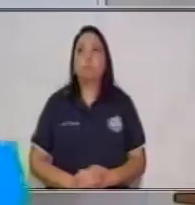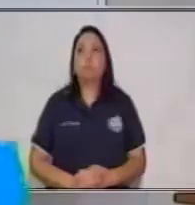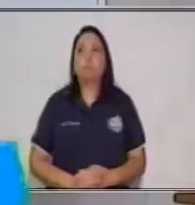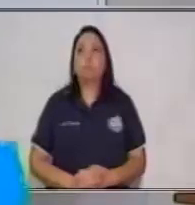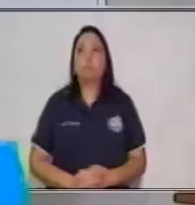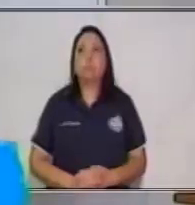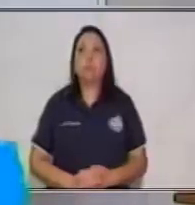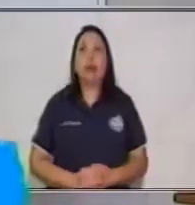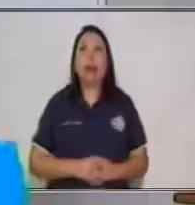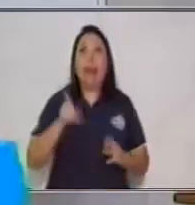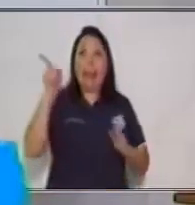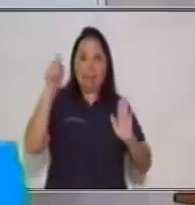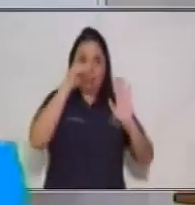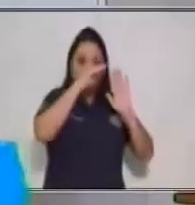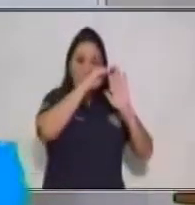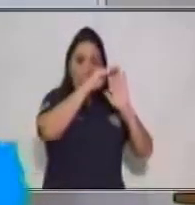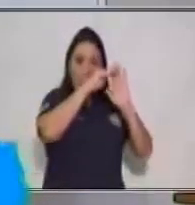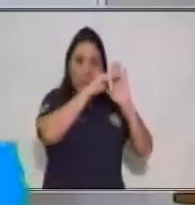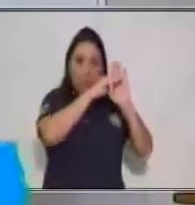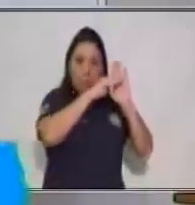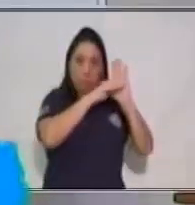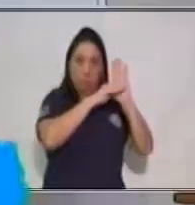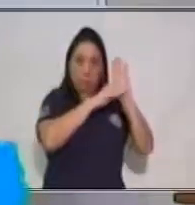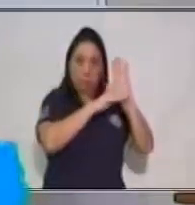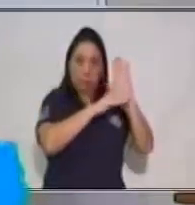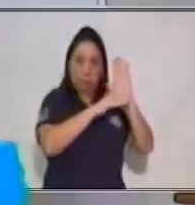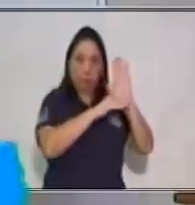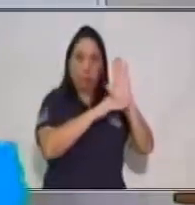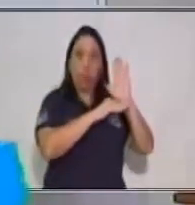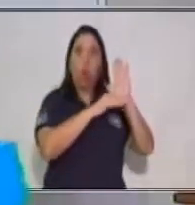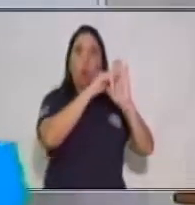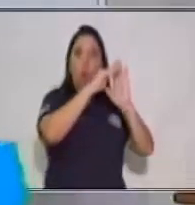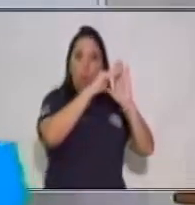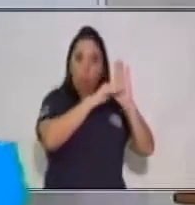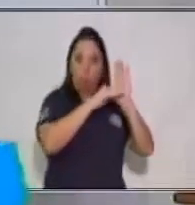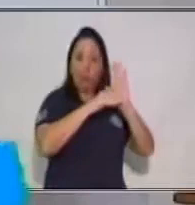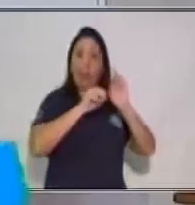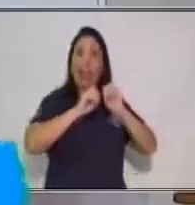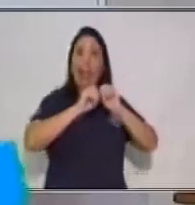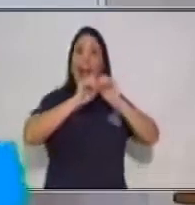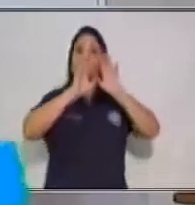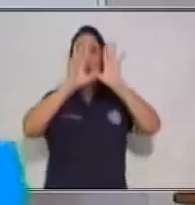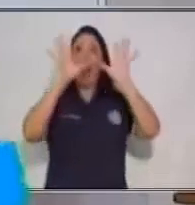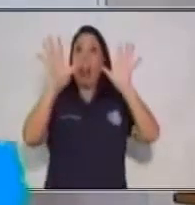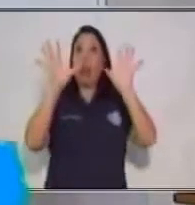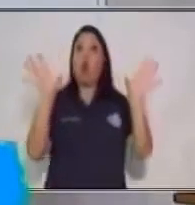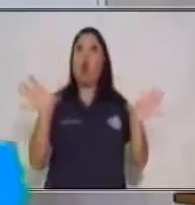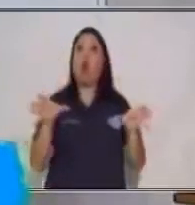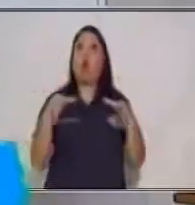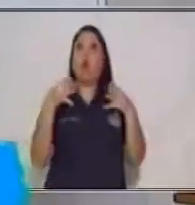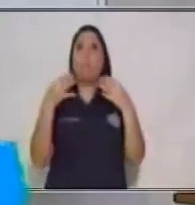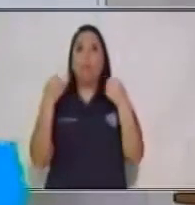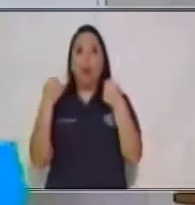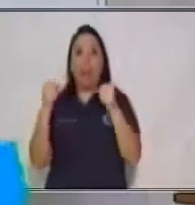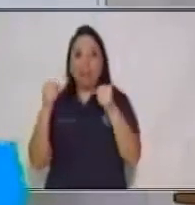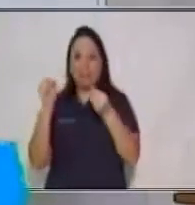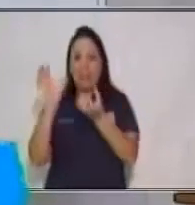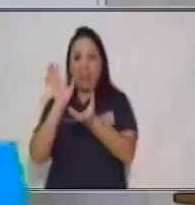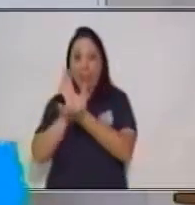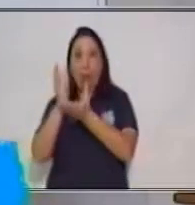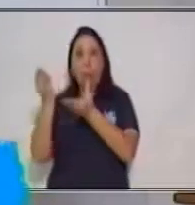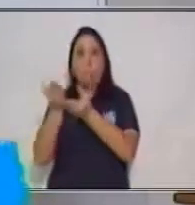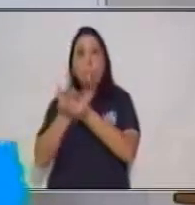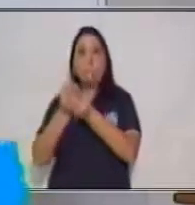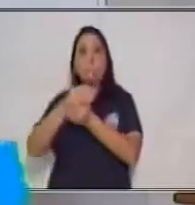Ahora, ¿crees tú que ya tenemos un orden y que ya sabes o tienes más claro cómo distribuir tu trabajo en el portafolio?